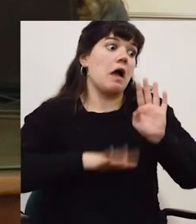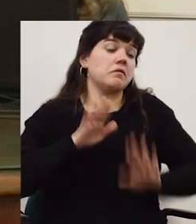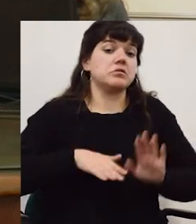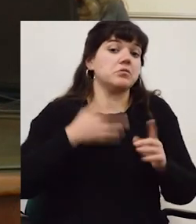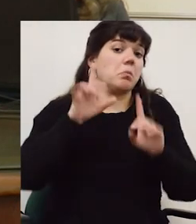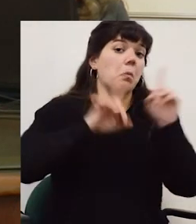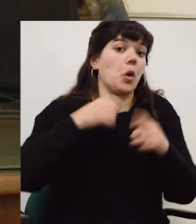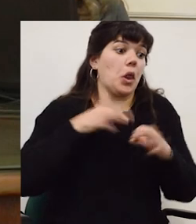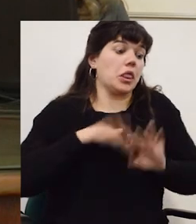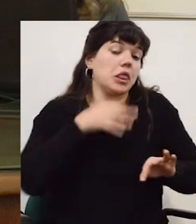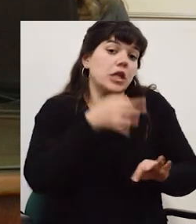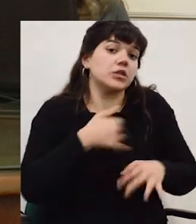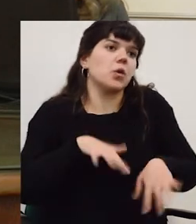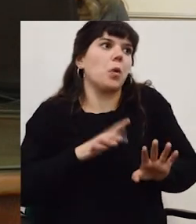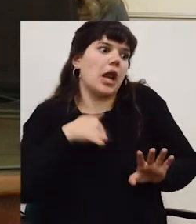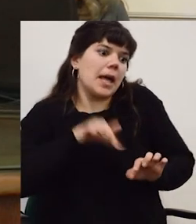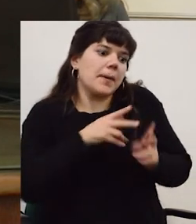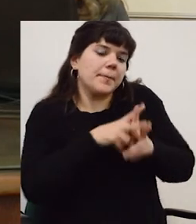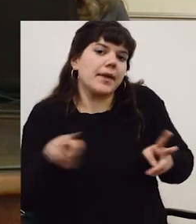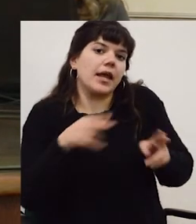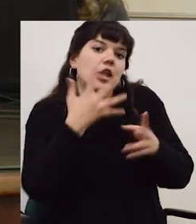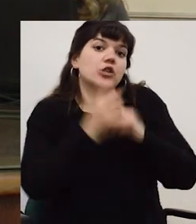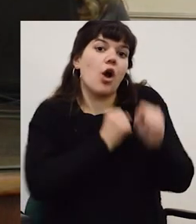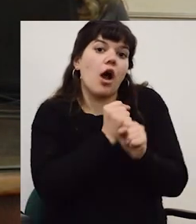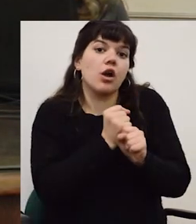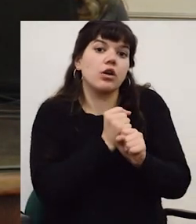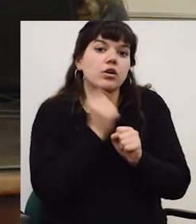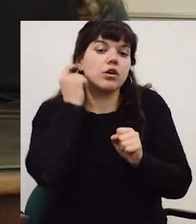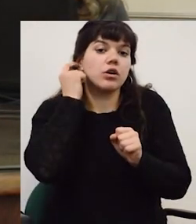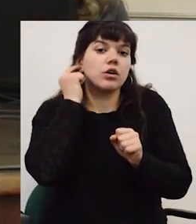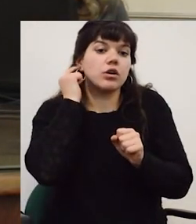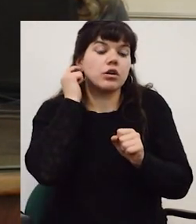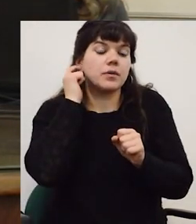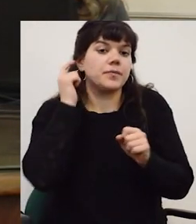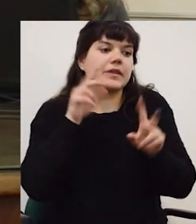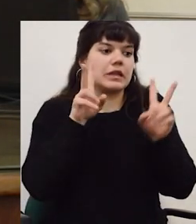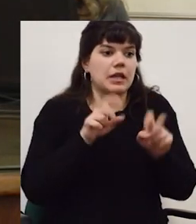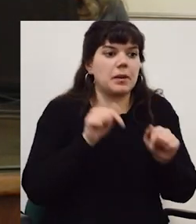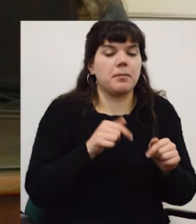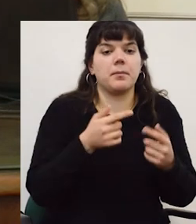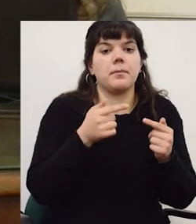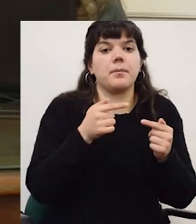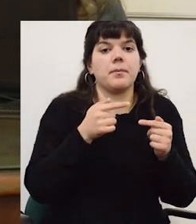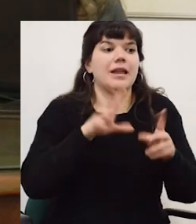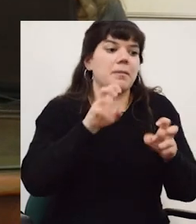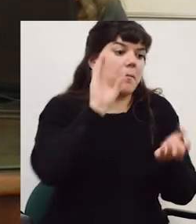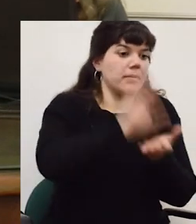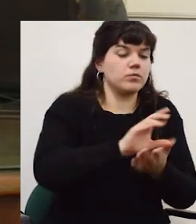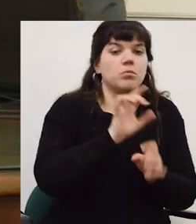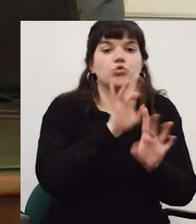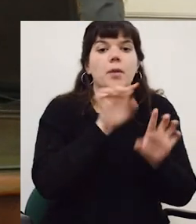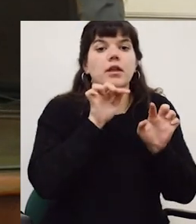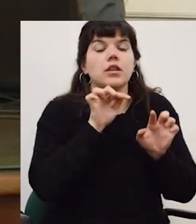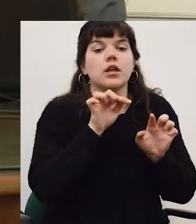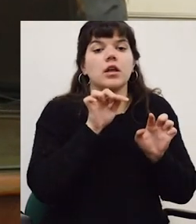¿y a dónde? porque capaz que la universidad tiene que decir bueno en este periodo quinquenal de austeridad